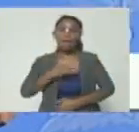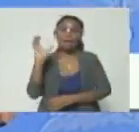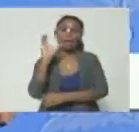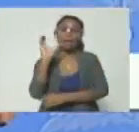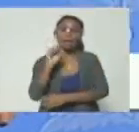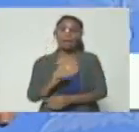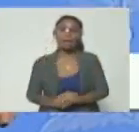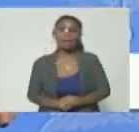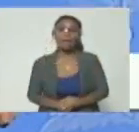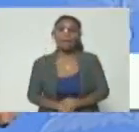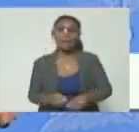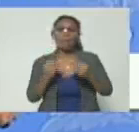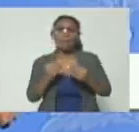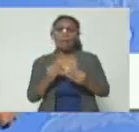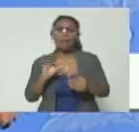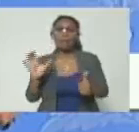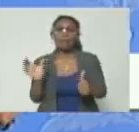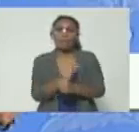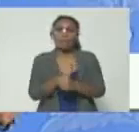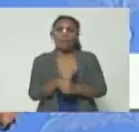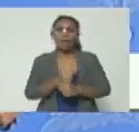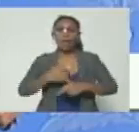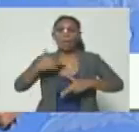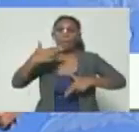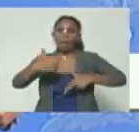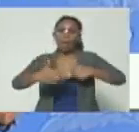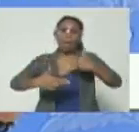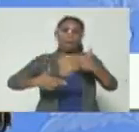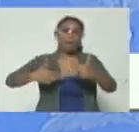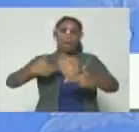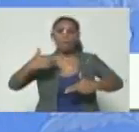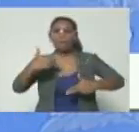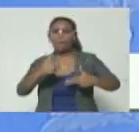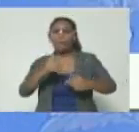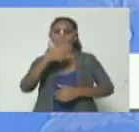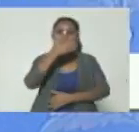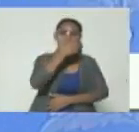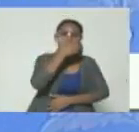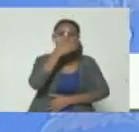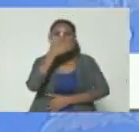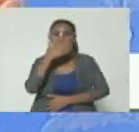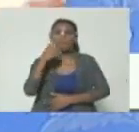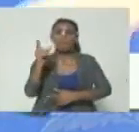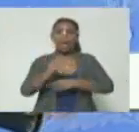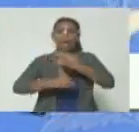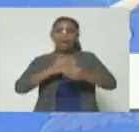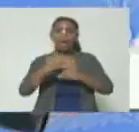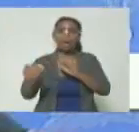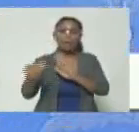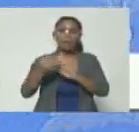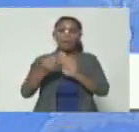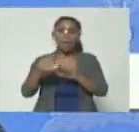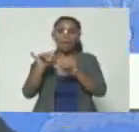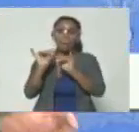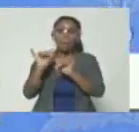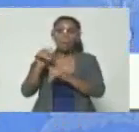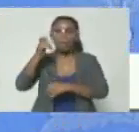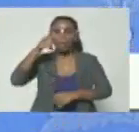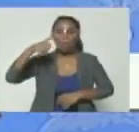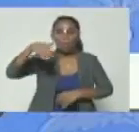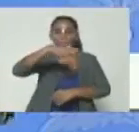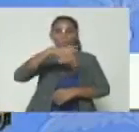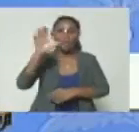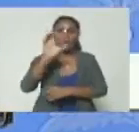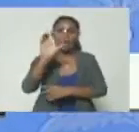para conseguir a los narcos a los paramilitares a los terroristas que accionen contra el mismo pueblo de